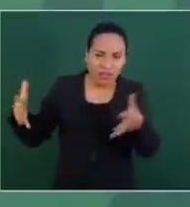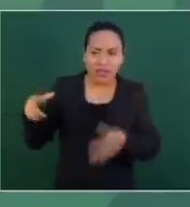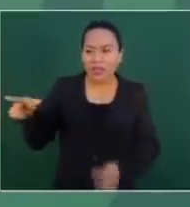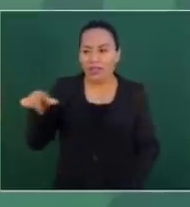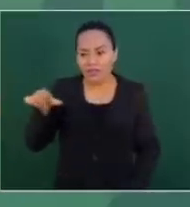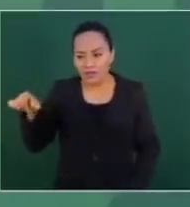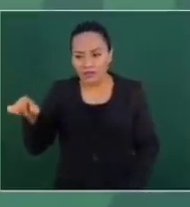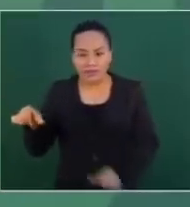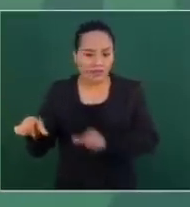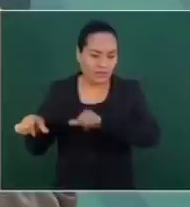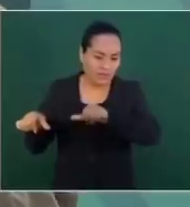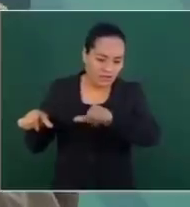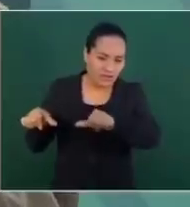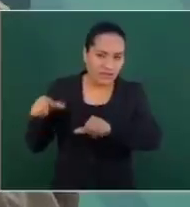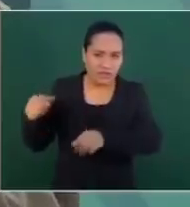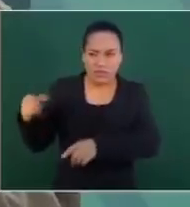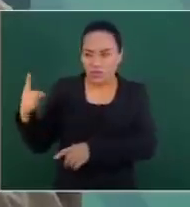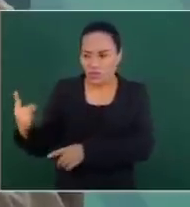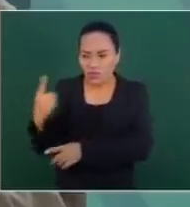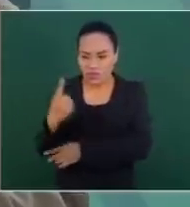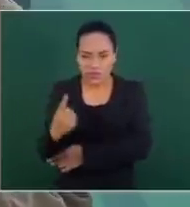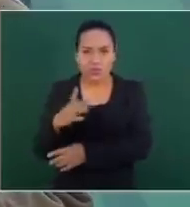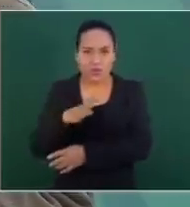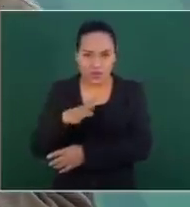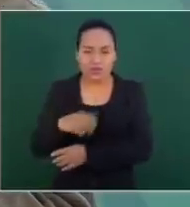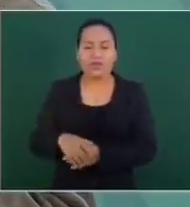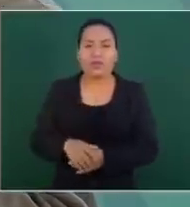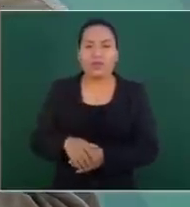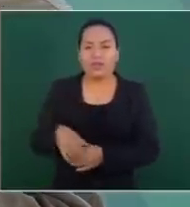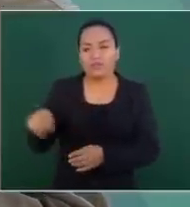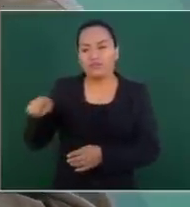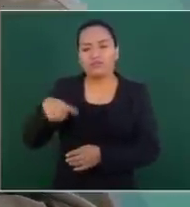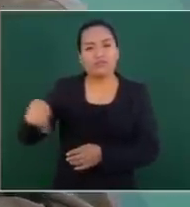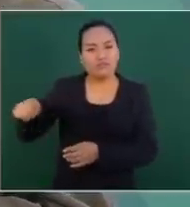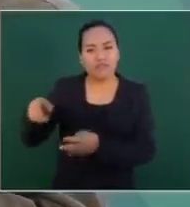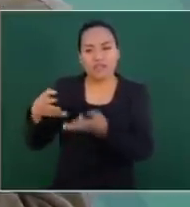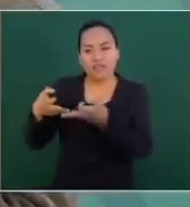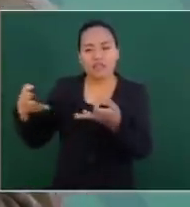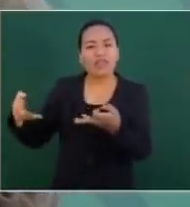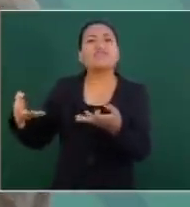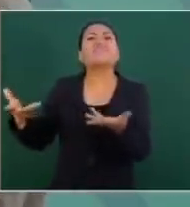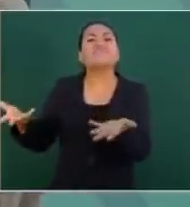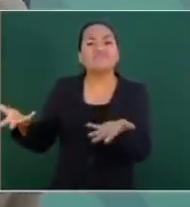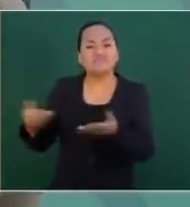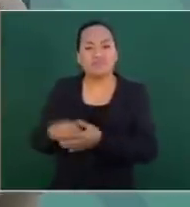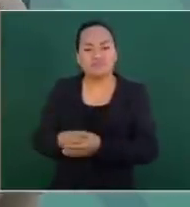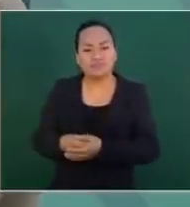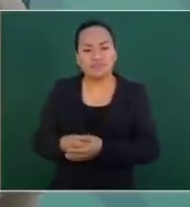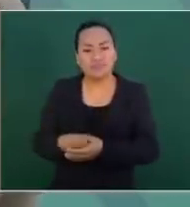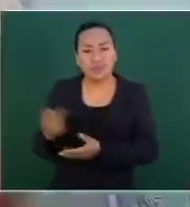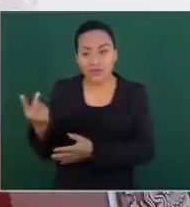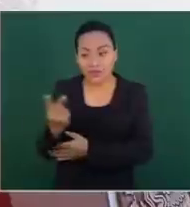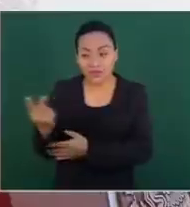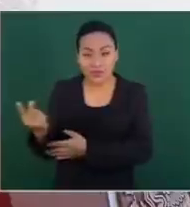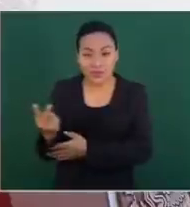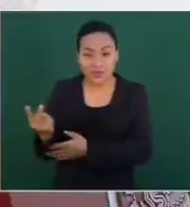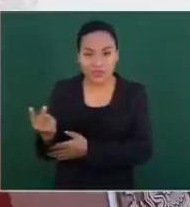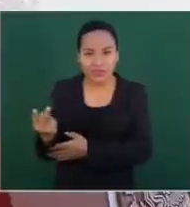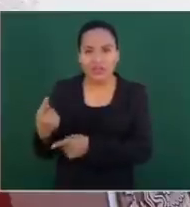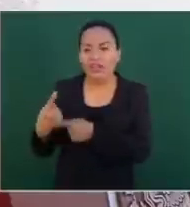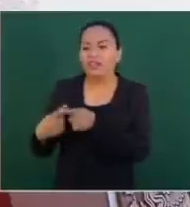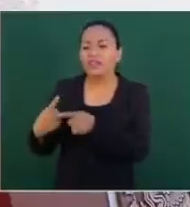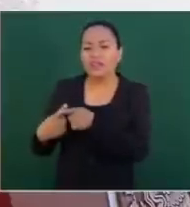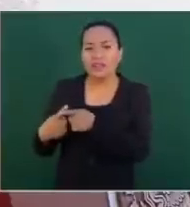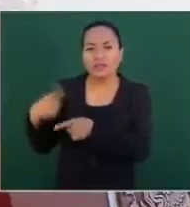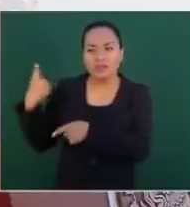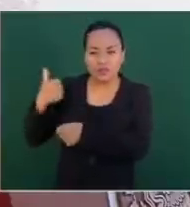uno, se las entregó su